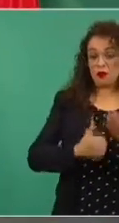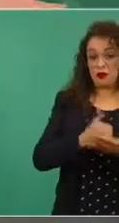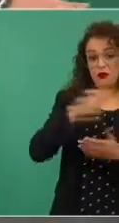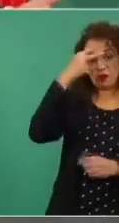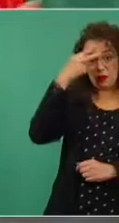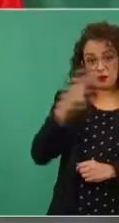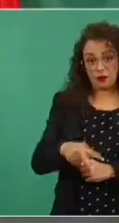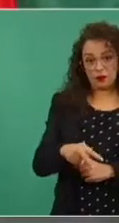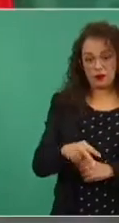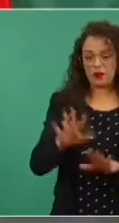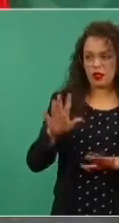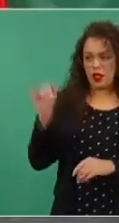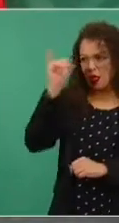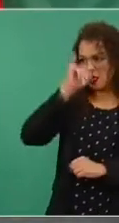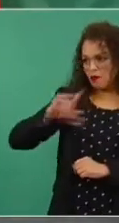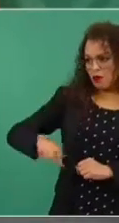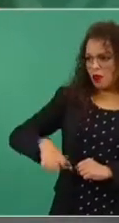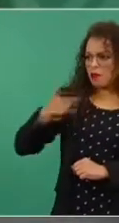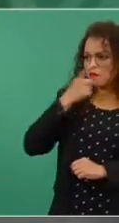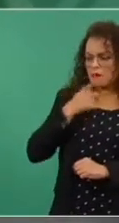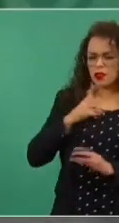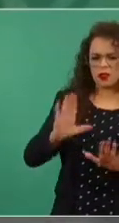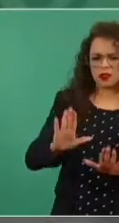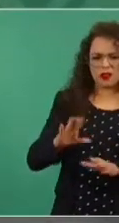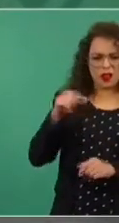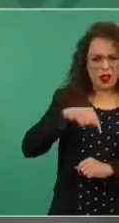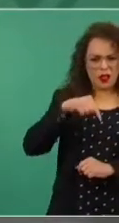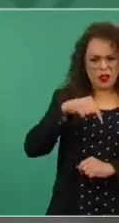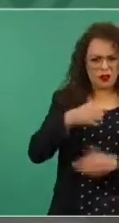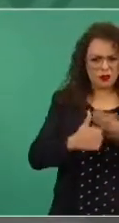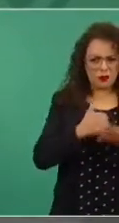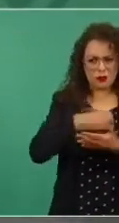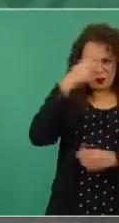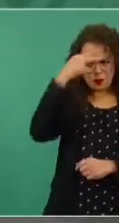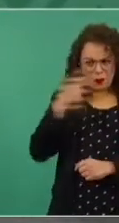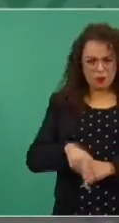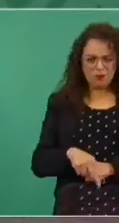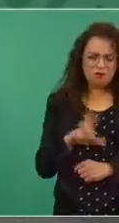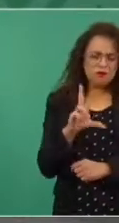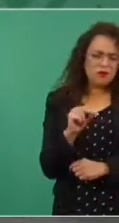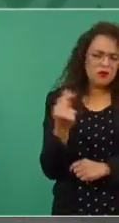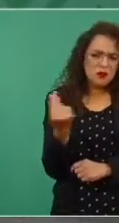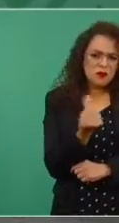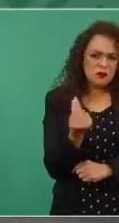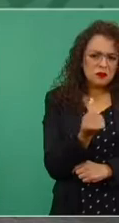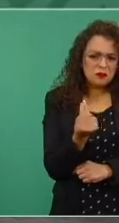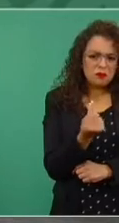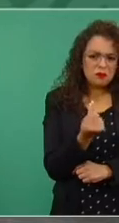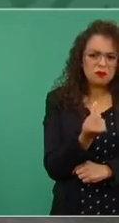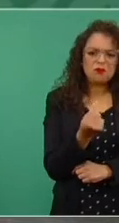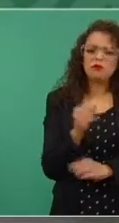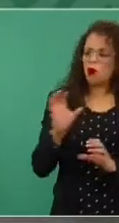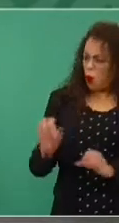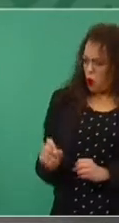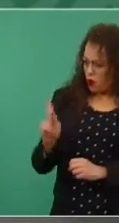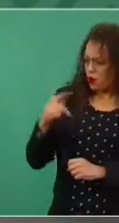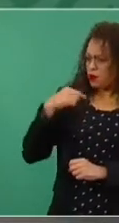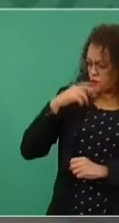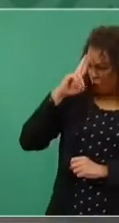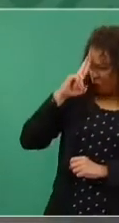a lo mejor aquí no hacía falta, le respetamos y le dijimos está bien.